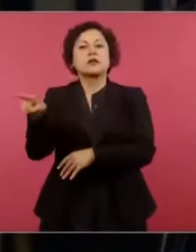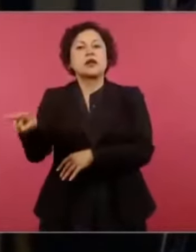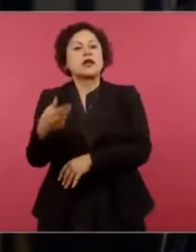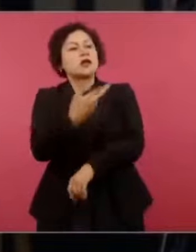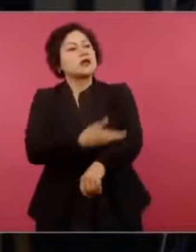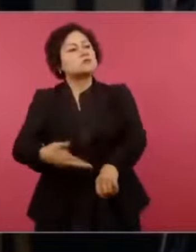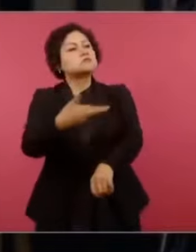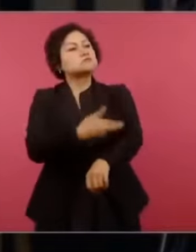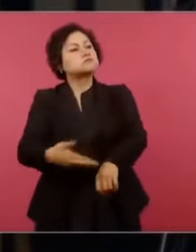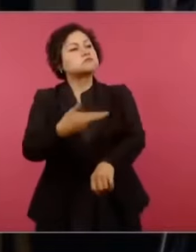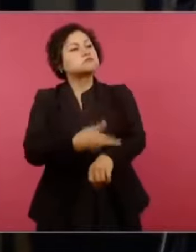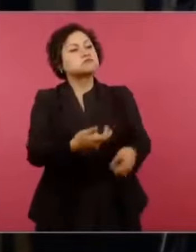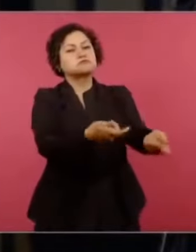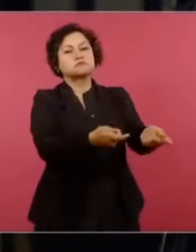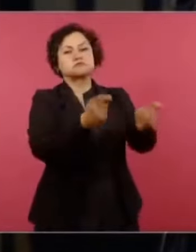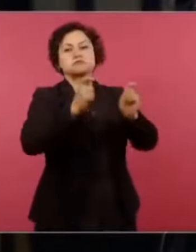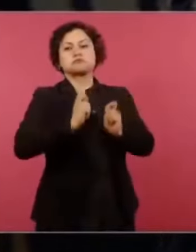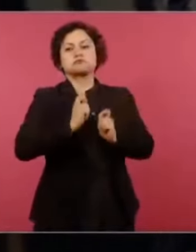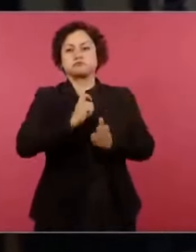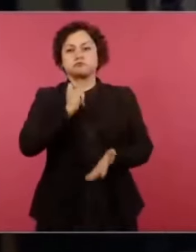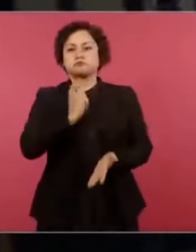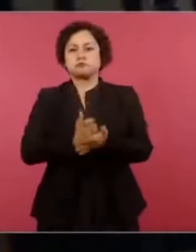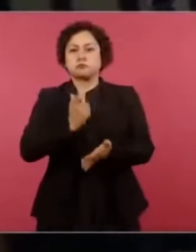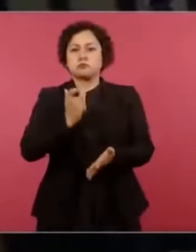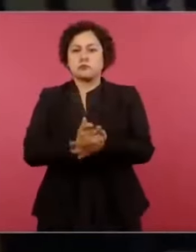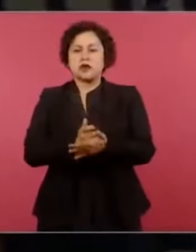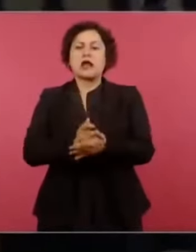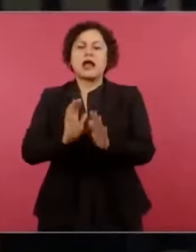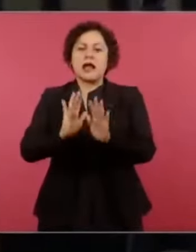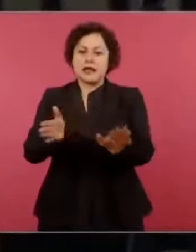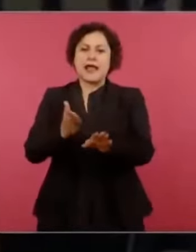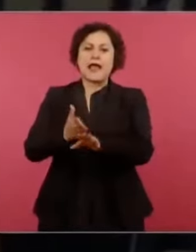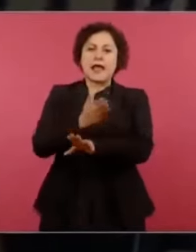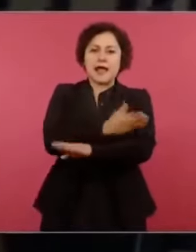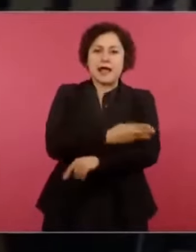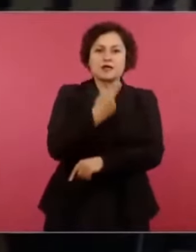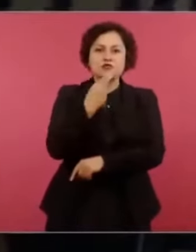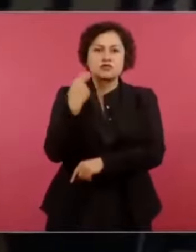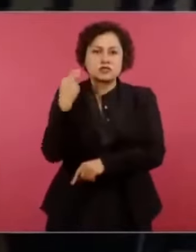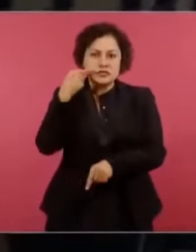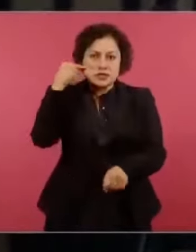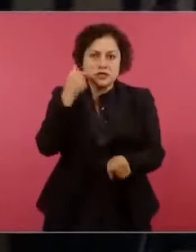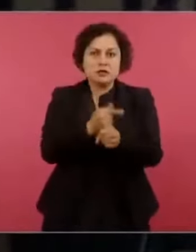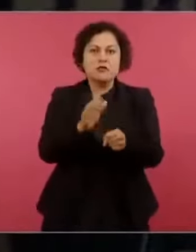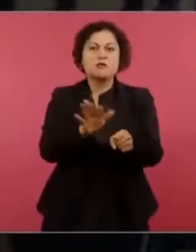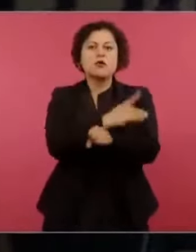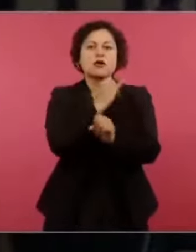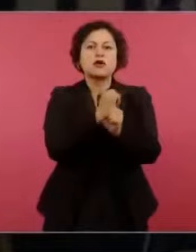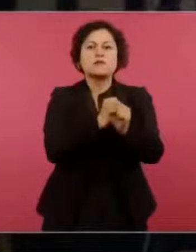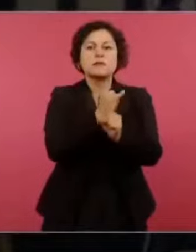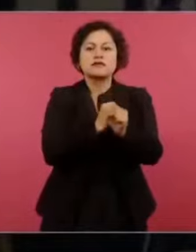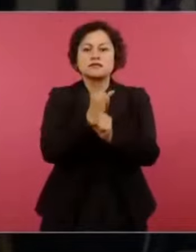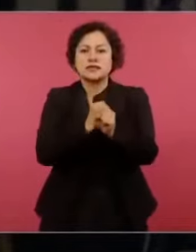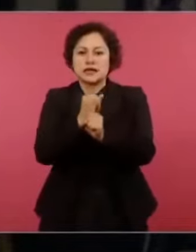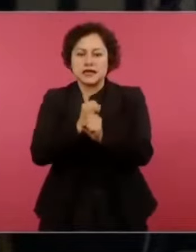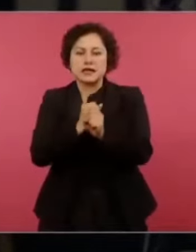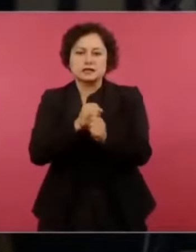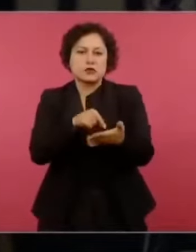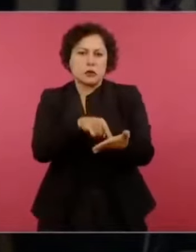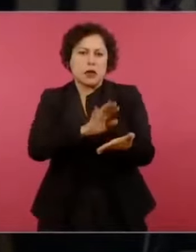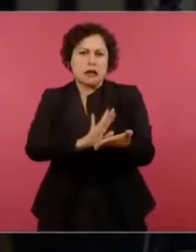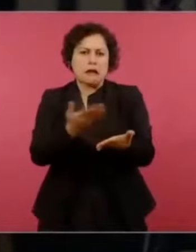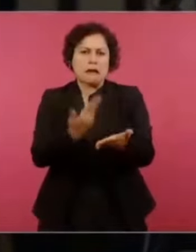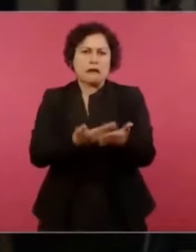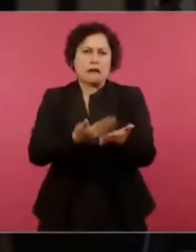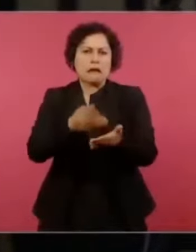suicidio, porque los primeros peritajes lo apuntaban de esta manera. Y ellos mismos se sirven con